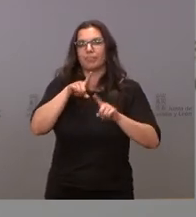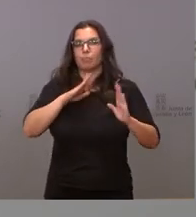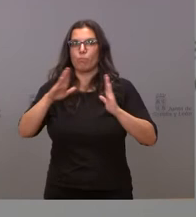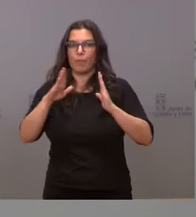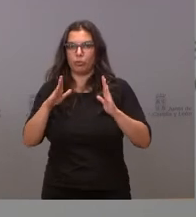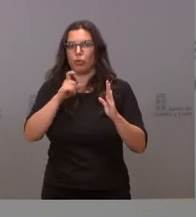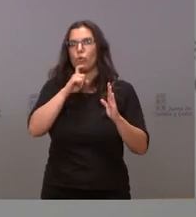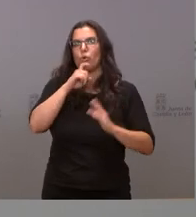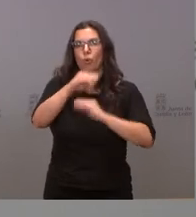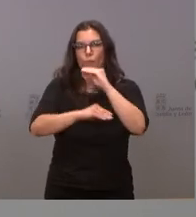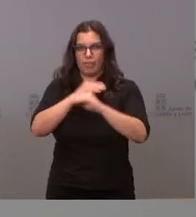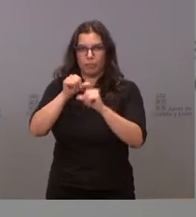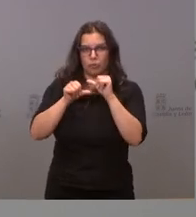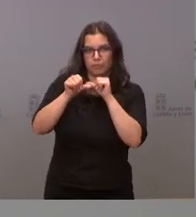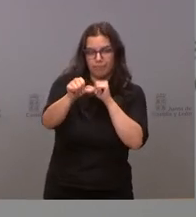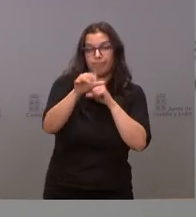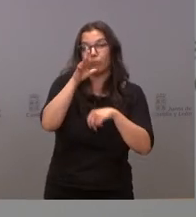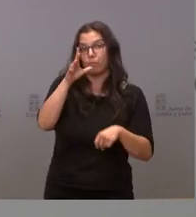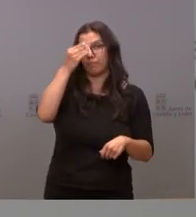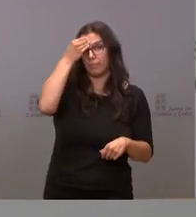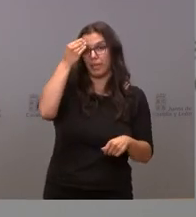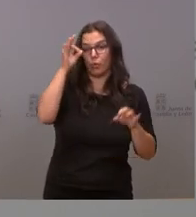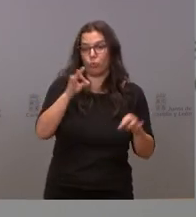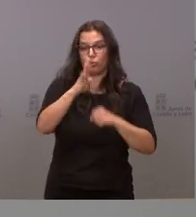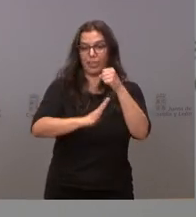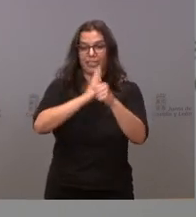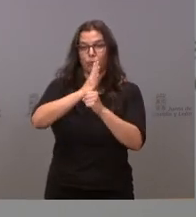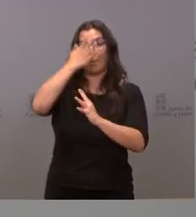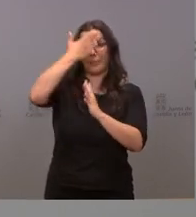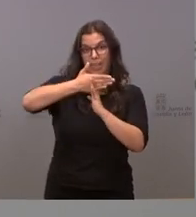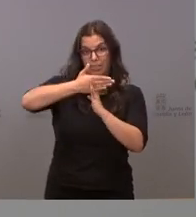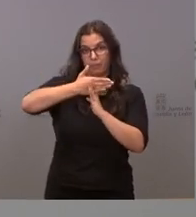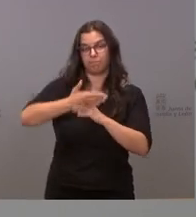realizar eso teniendo en cuenta que estamos a mitad de la legislatura.